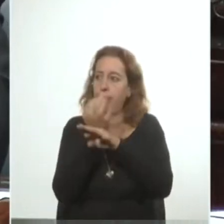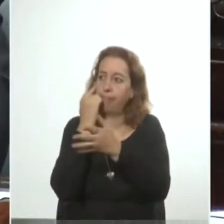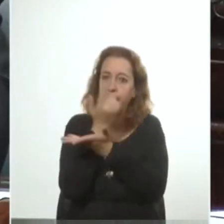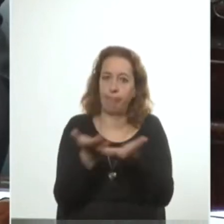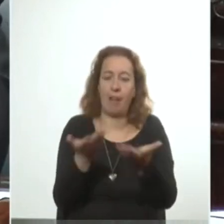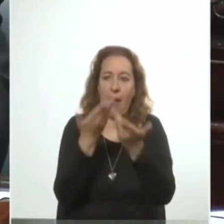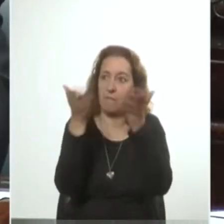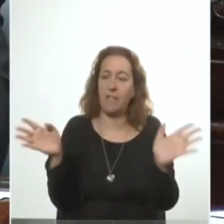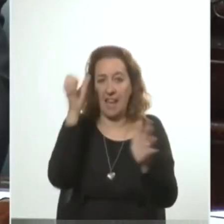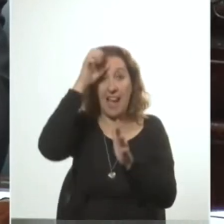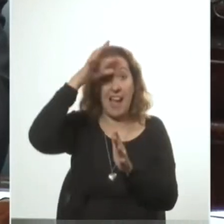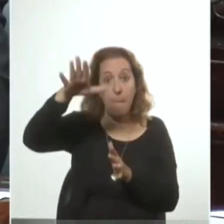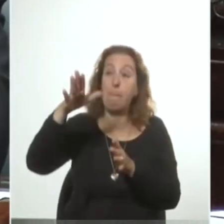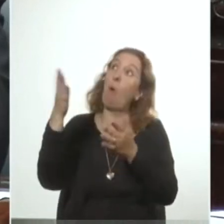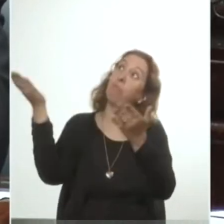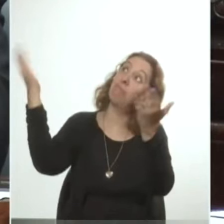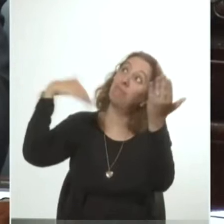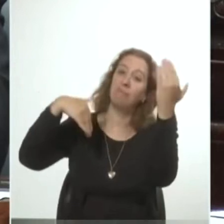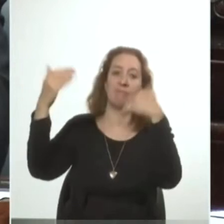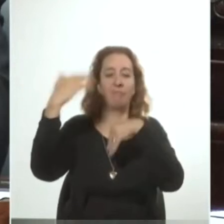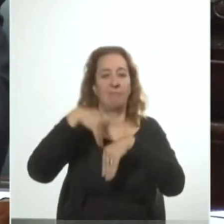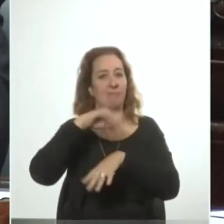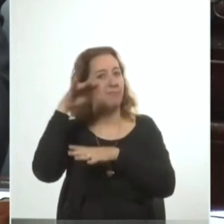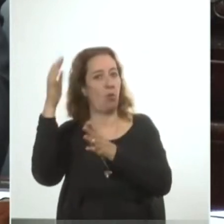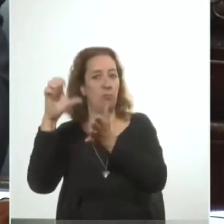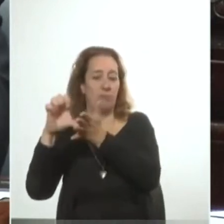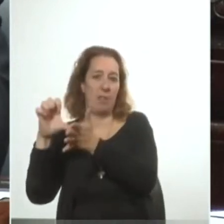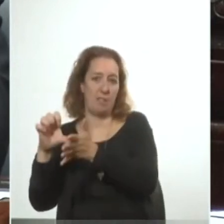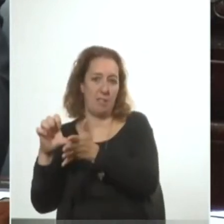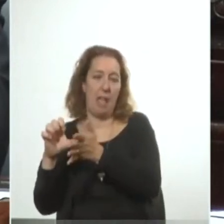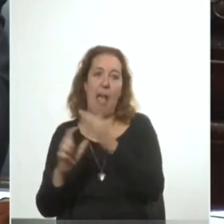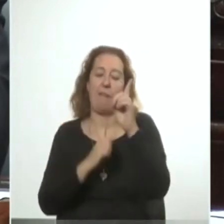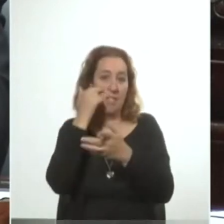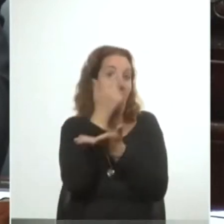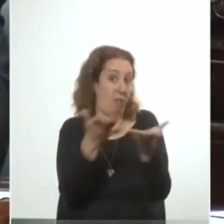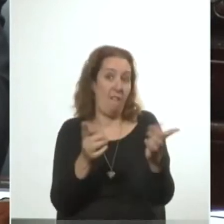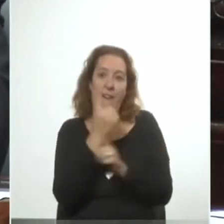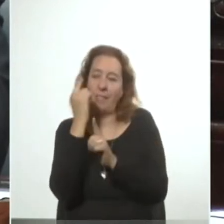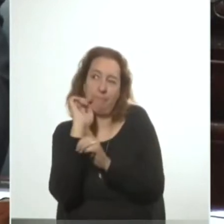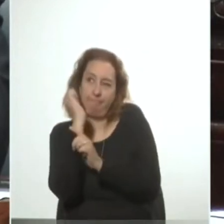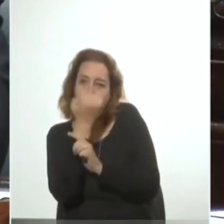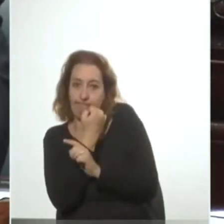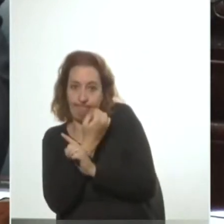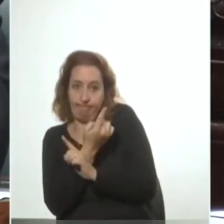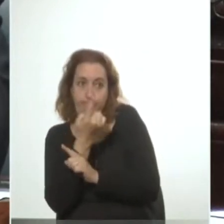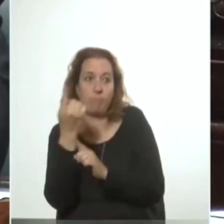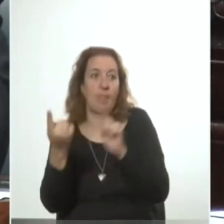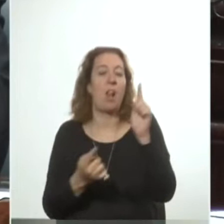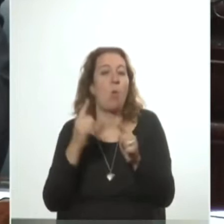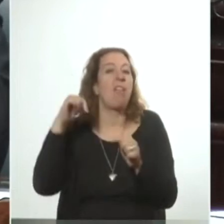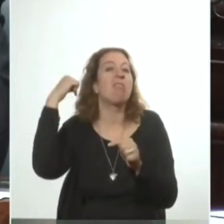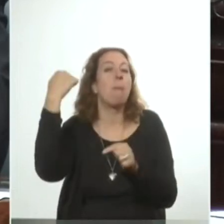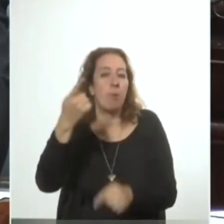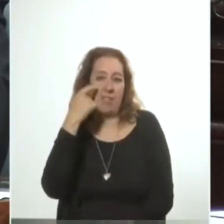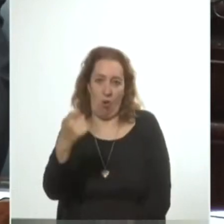intervenciones extranjeras, más abiertas o más solapadas. Algunas desclasificadas muchos años después,